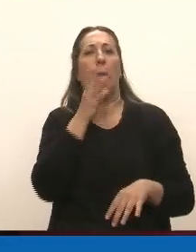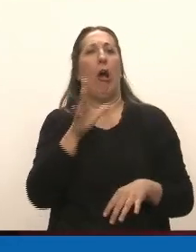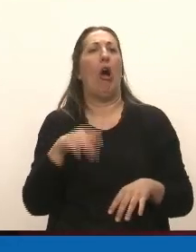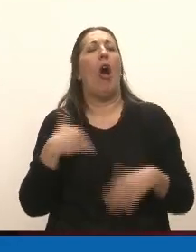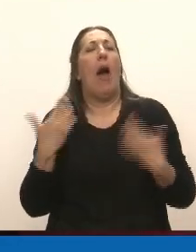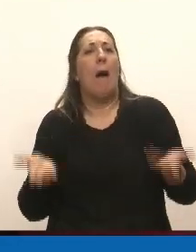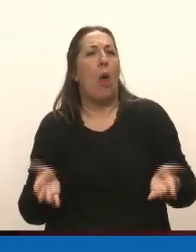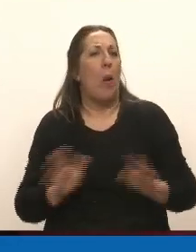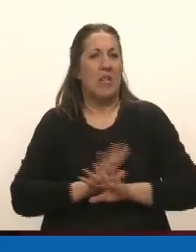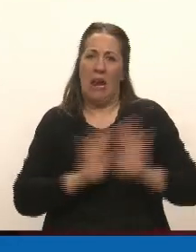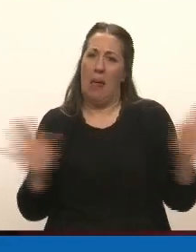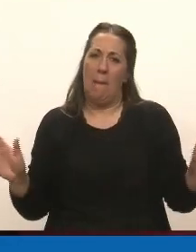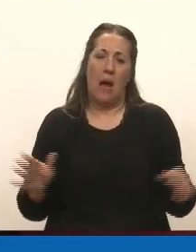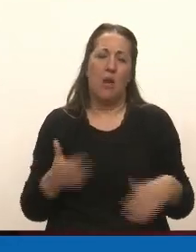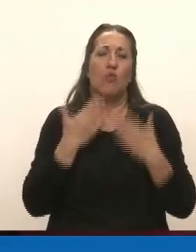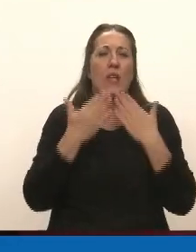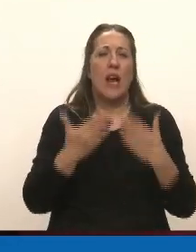para venir. Muchas gracias, presidente.